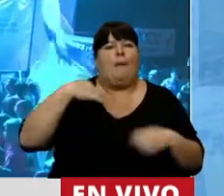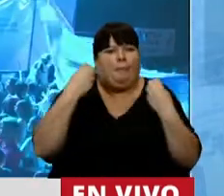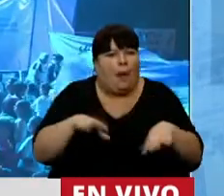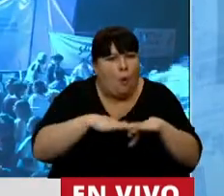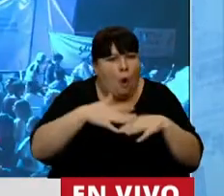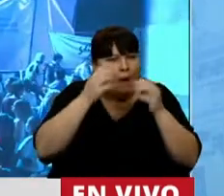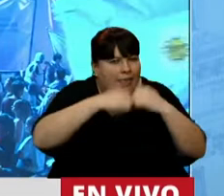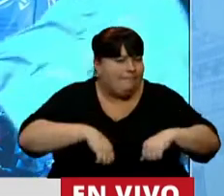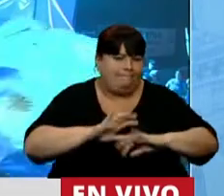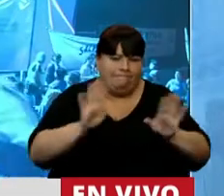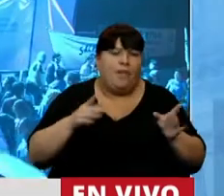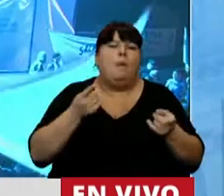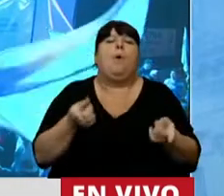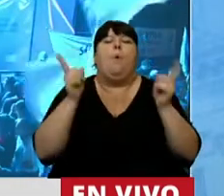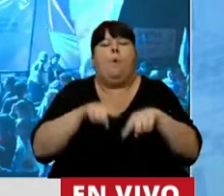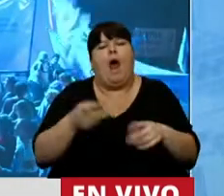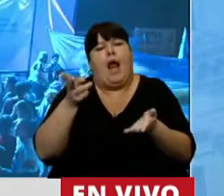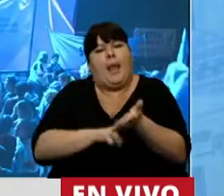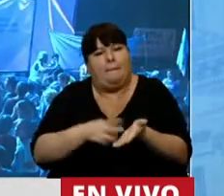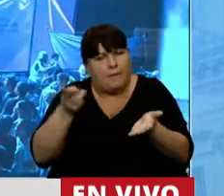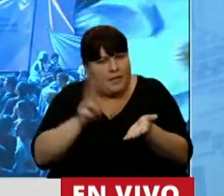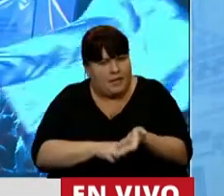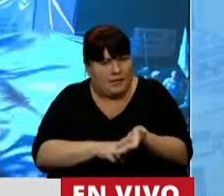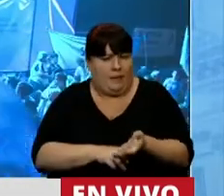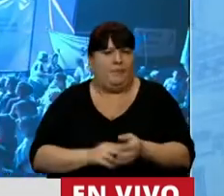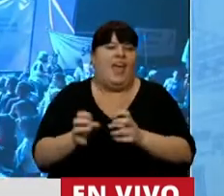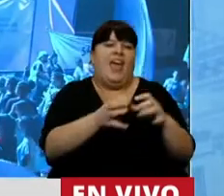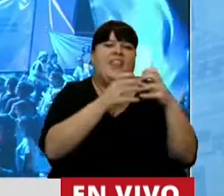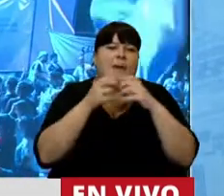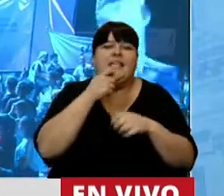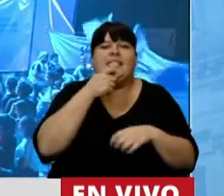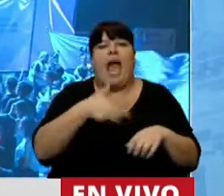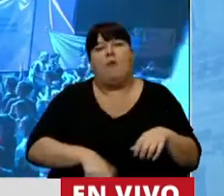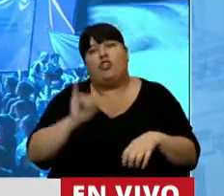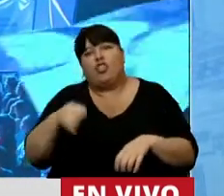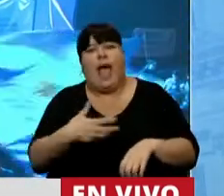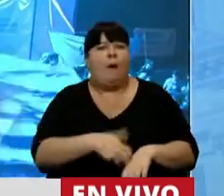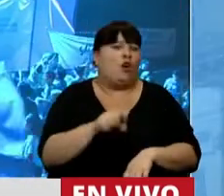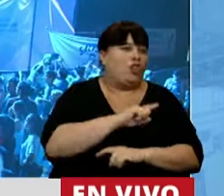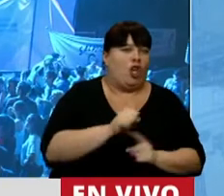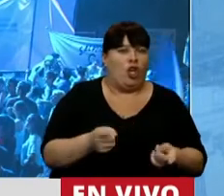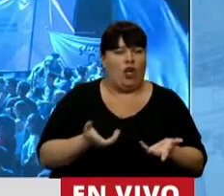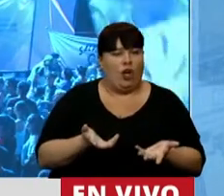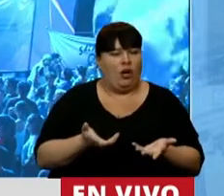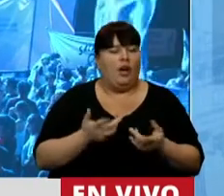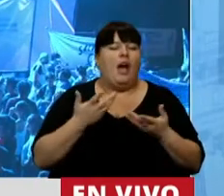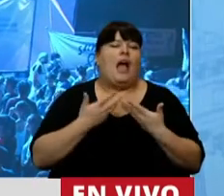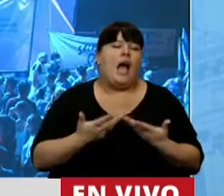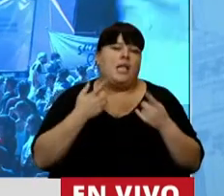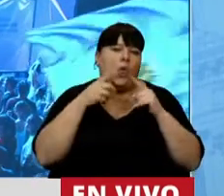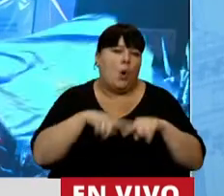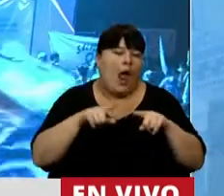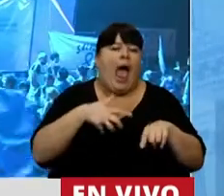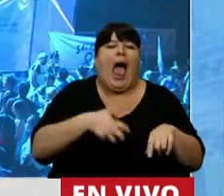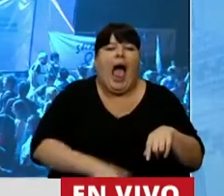vida. Pero sin embargo volvemos a repetir, debatimos si el aborto sí o el aborto no, nos cansamos de